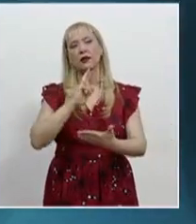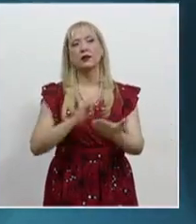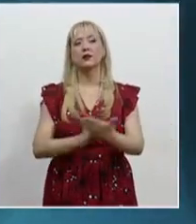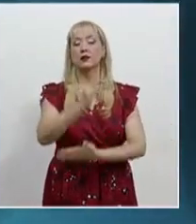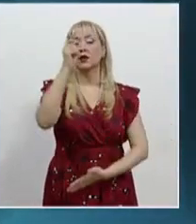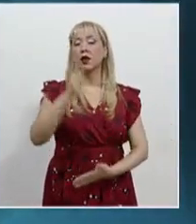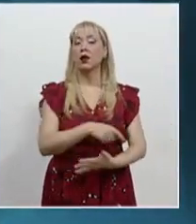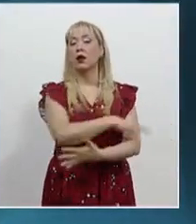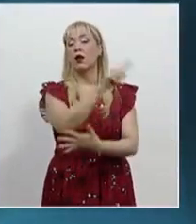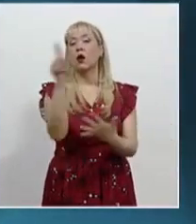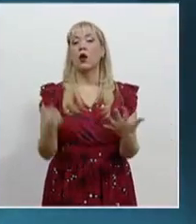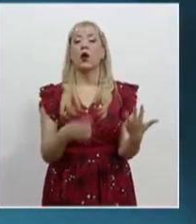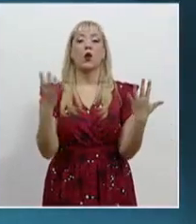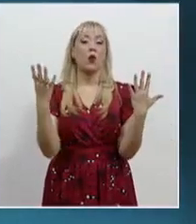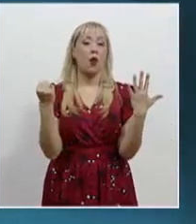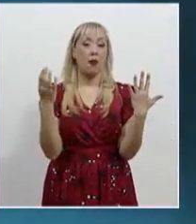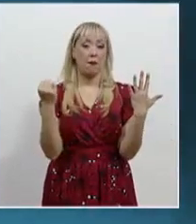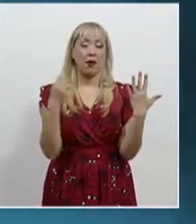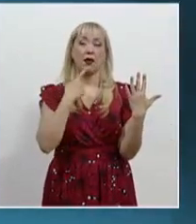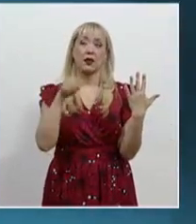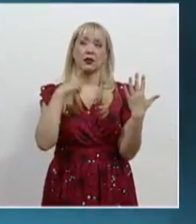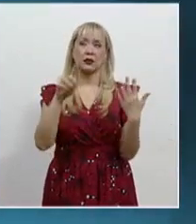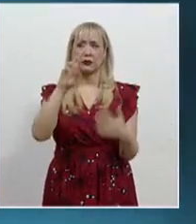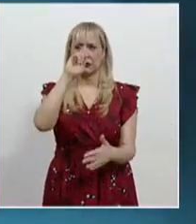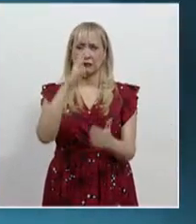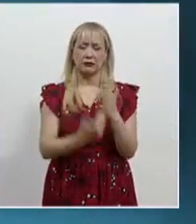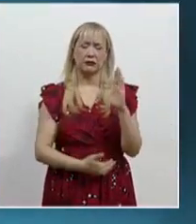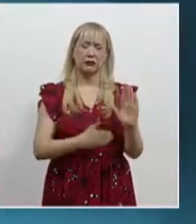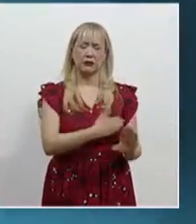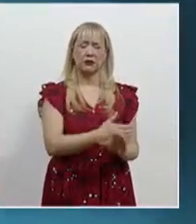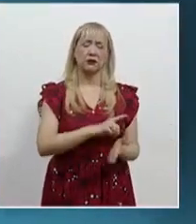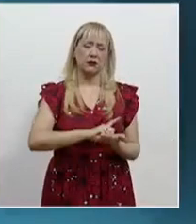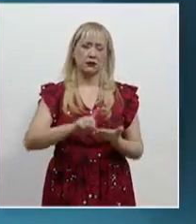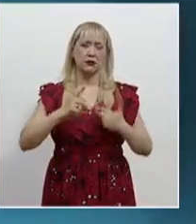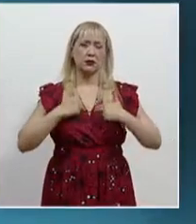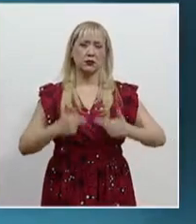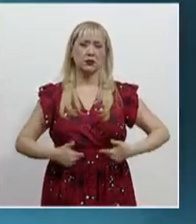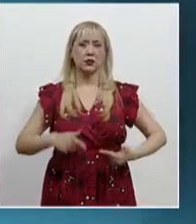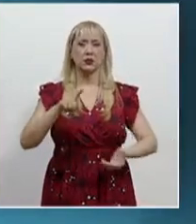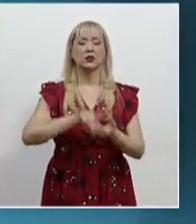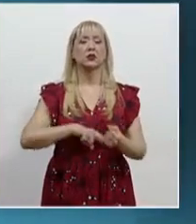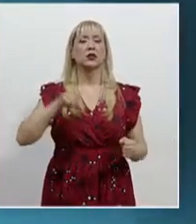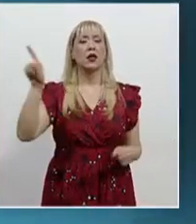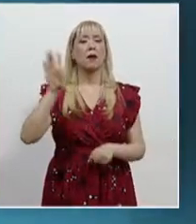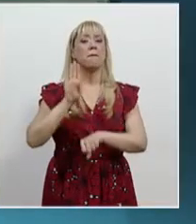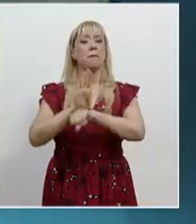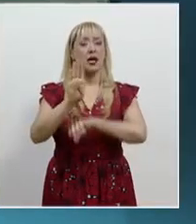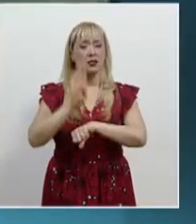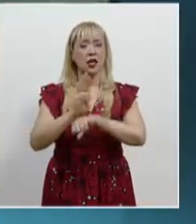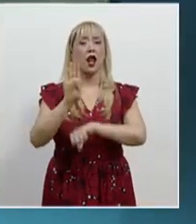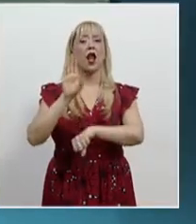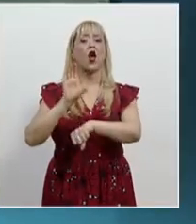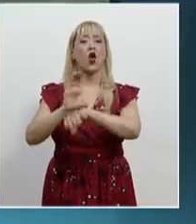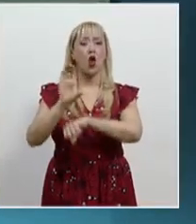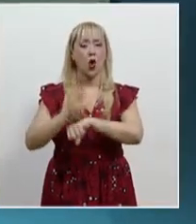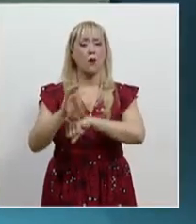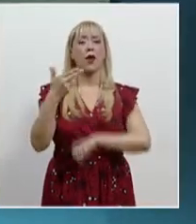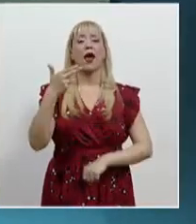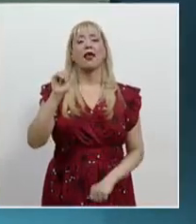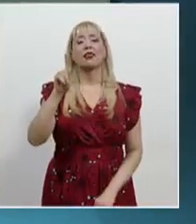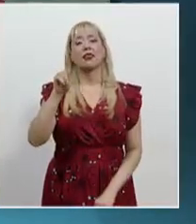nueve casos relacionados con violaciones a derechos humanos que involucran a los estados de Brasil, Colombia, Haití,